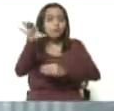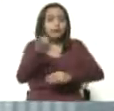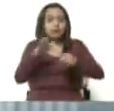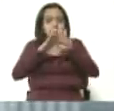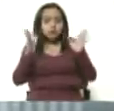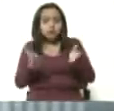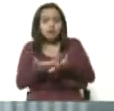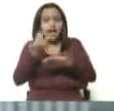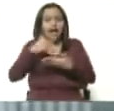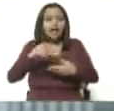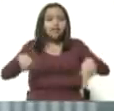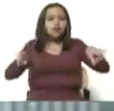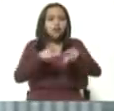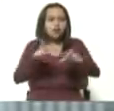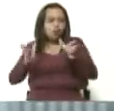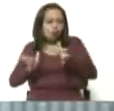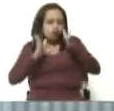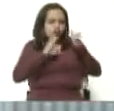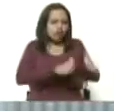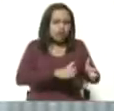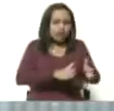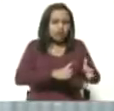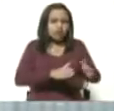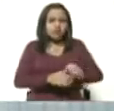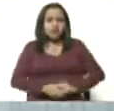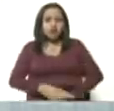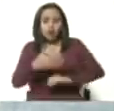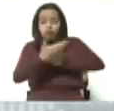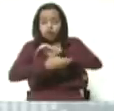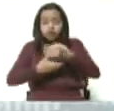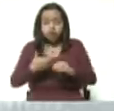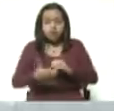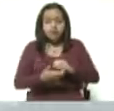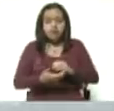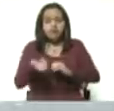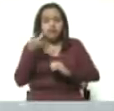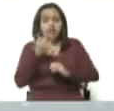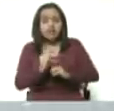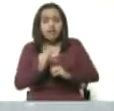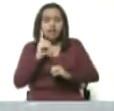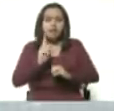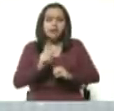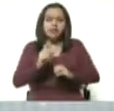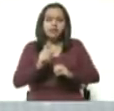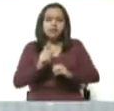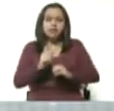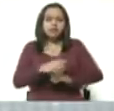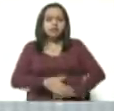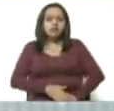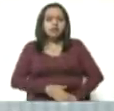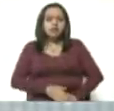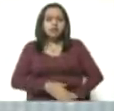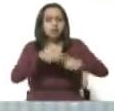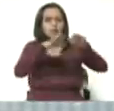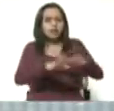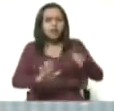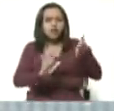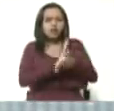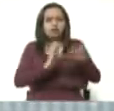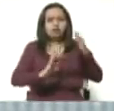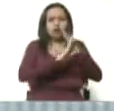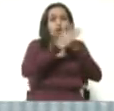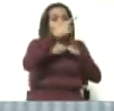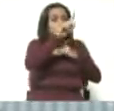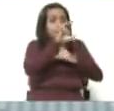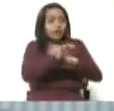mundo que han podido contener la ola neoliberal y ponerle coto también a las imposiciones de dominación. Que se